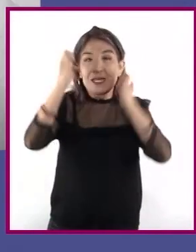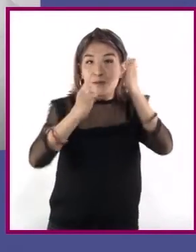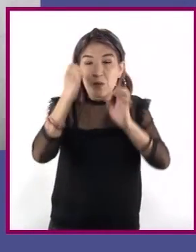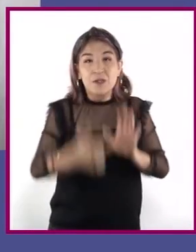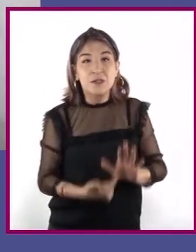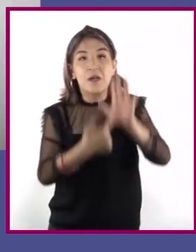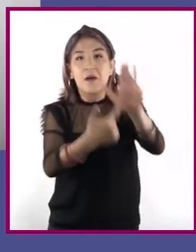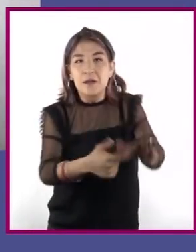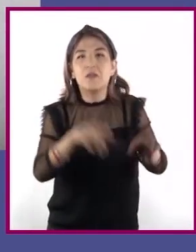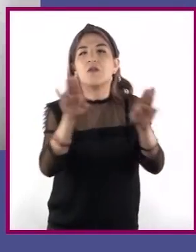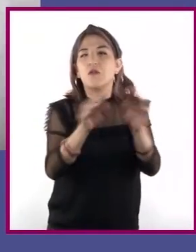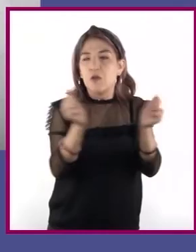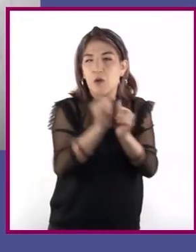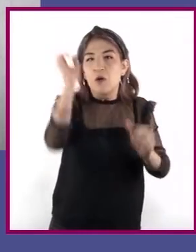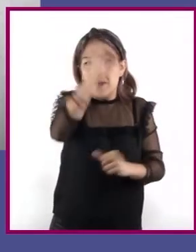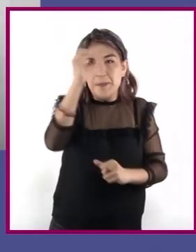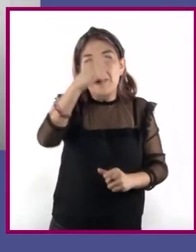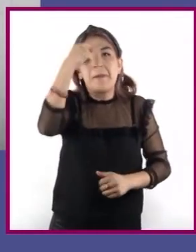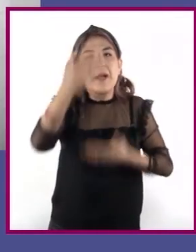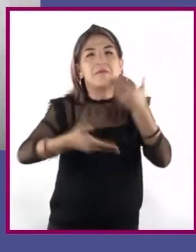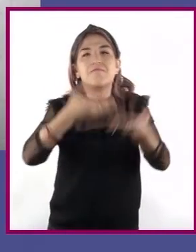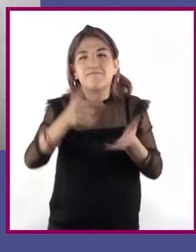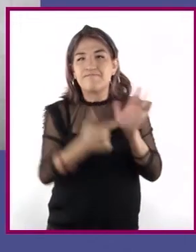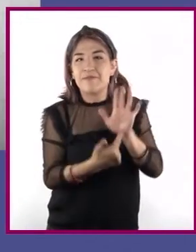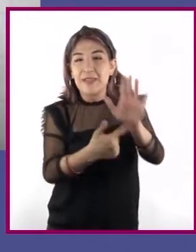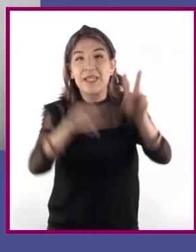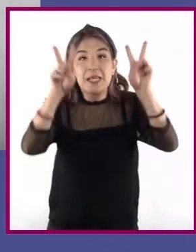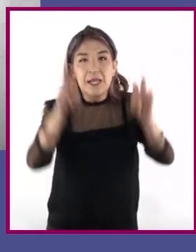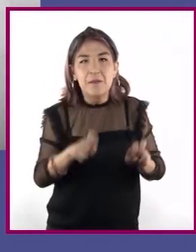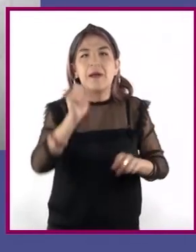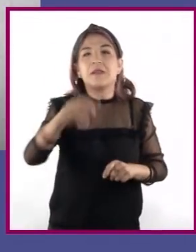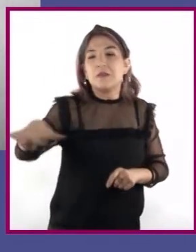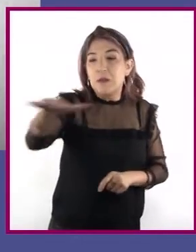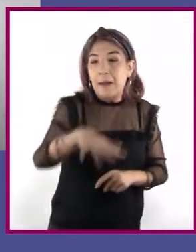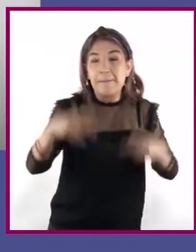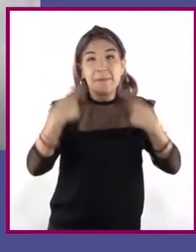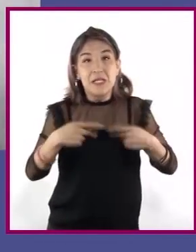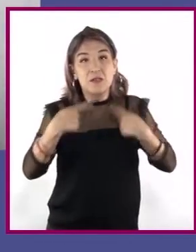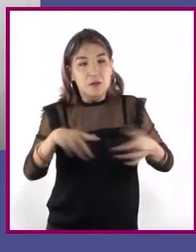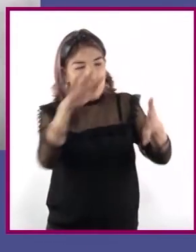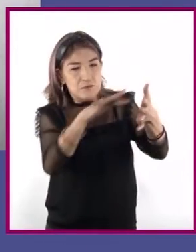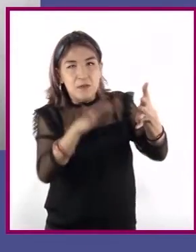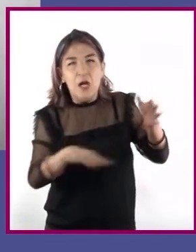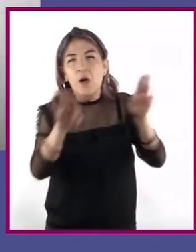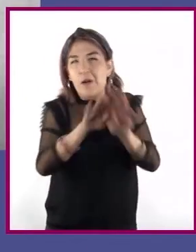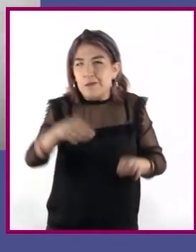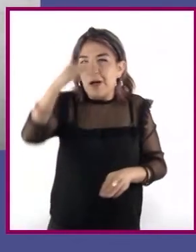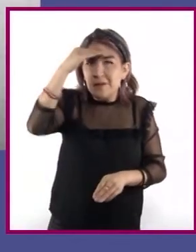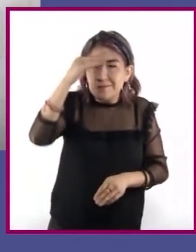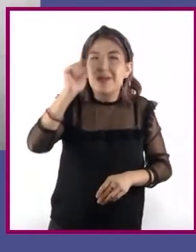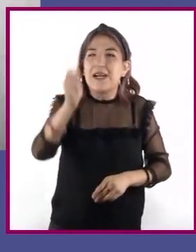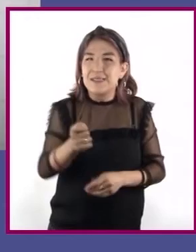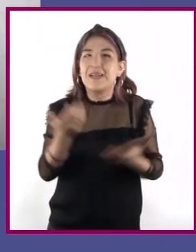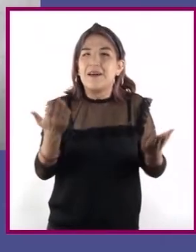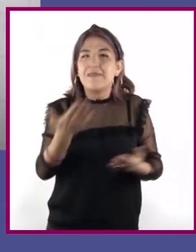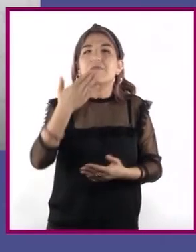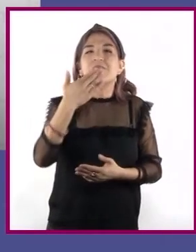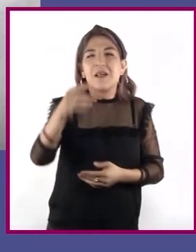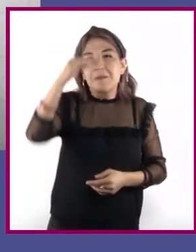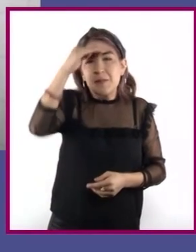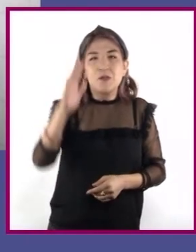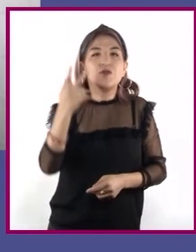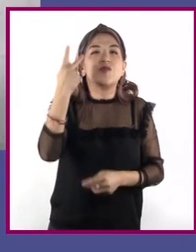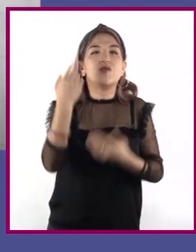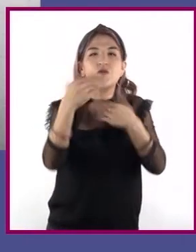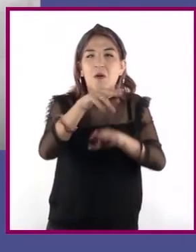para presentar el tema. Su propósito es influir en la opinión de quienes los leen. Se plantea una visión especializada